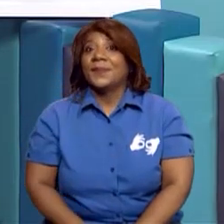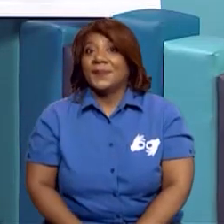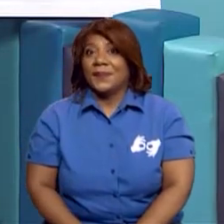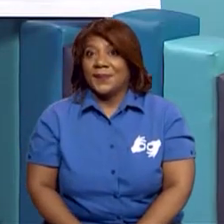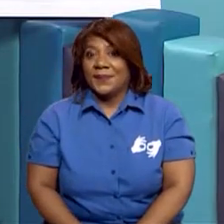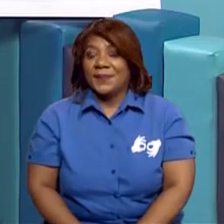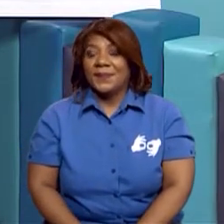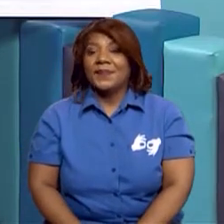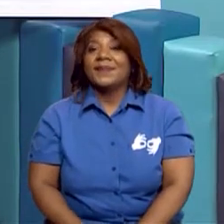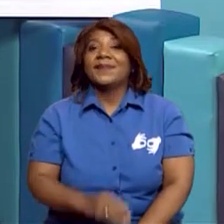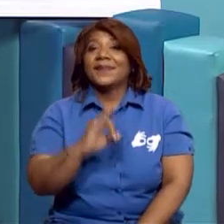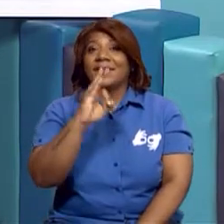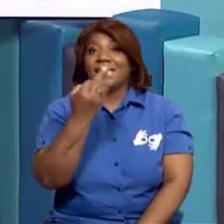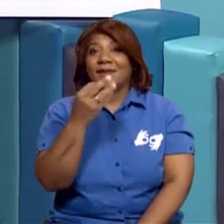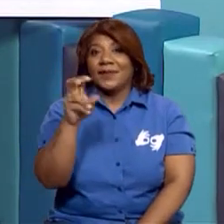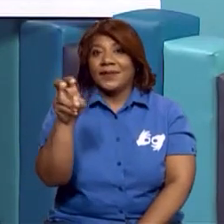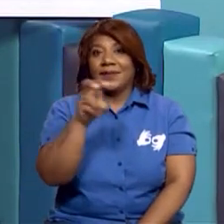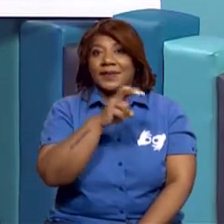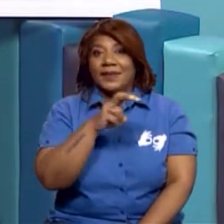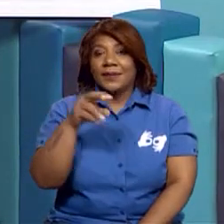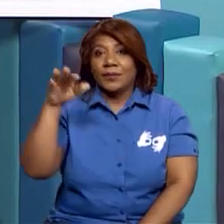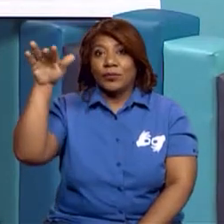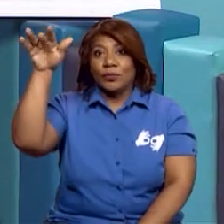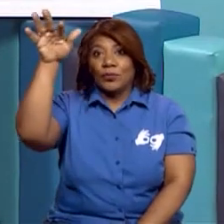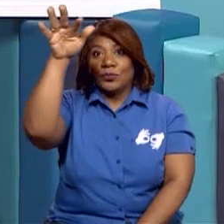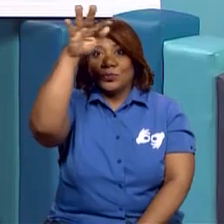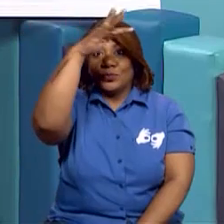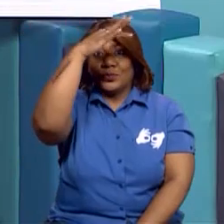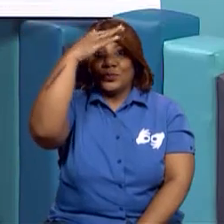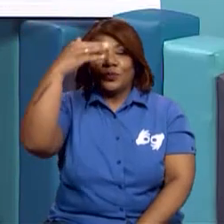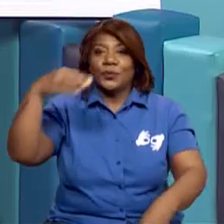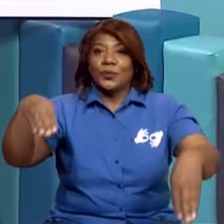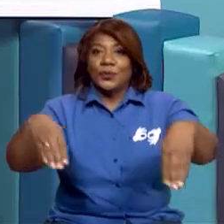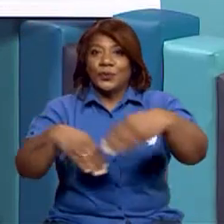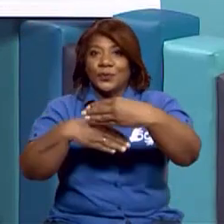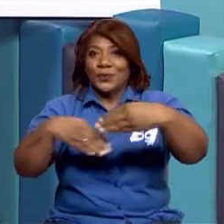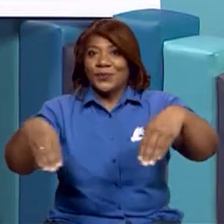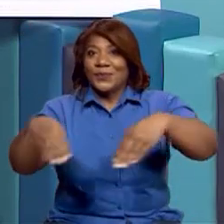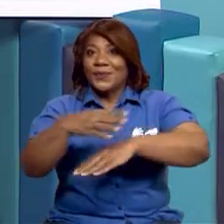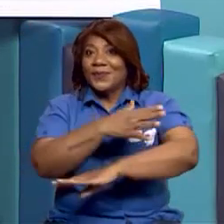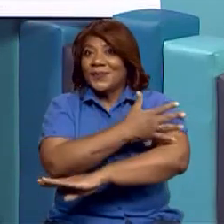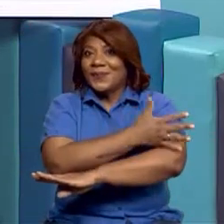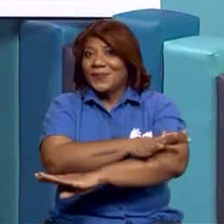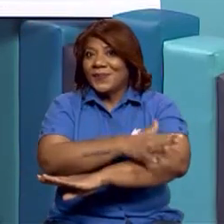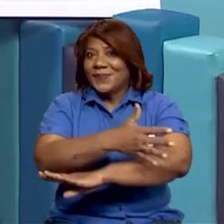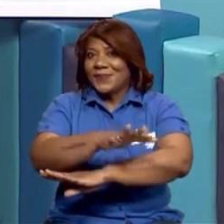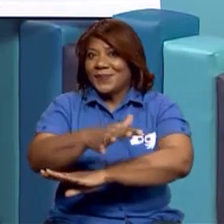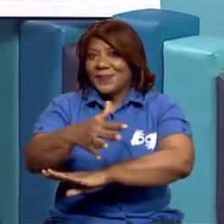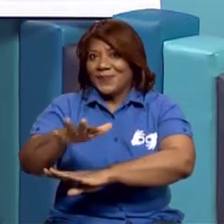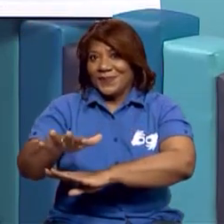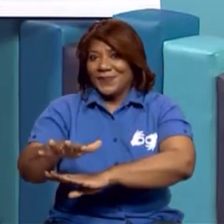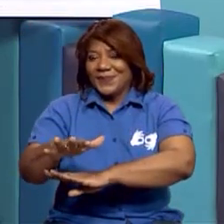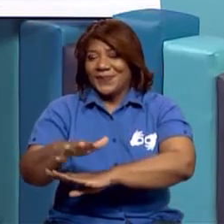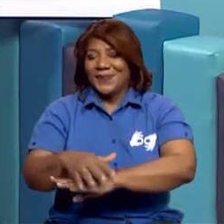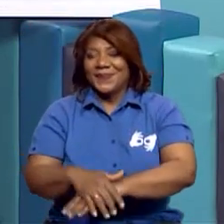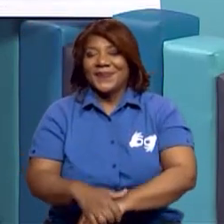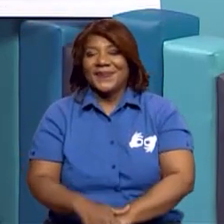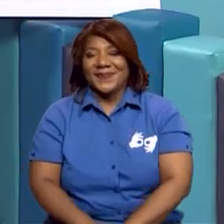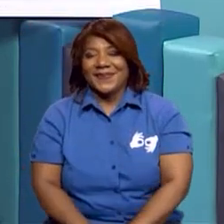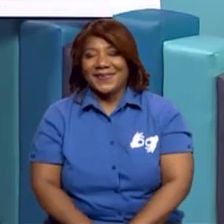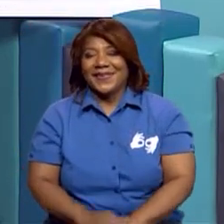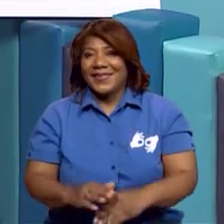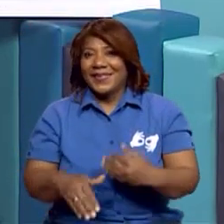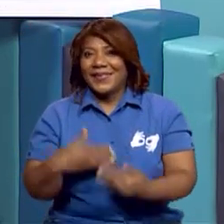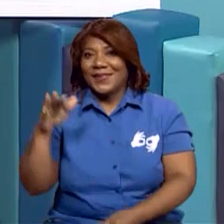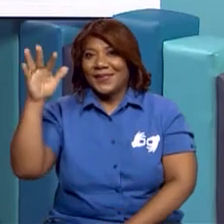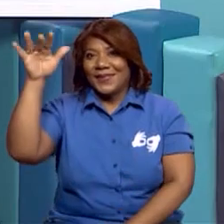los medios de transporte tenemos aéreo, terrestre y acuático, ¿ok? Entonces, todo lo que